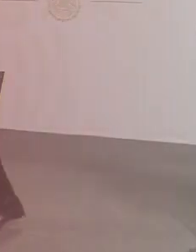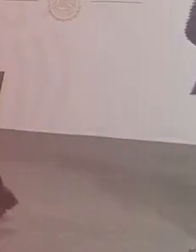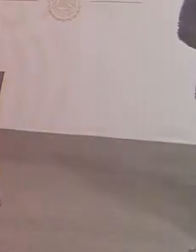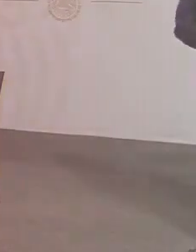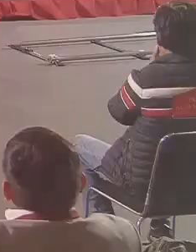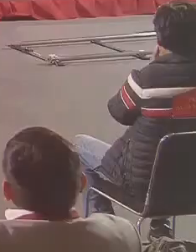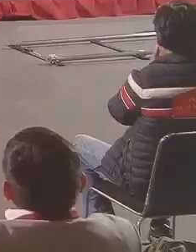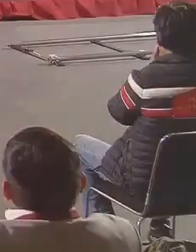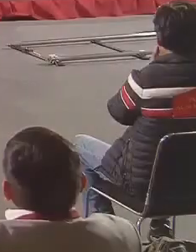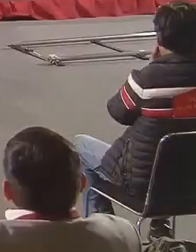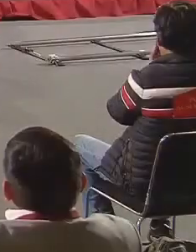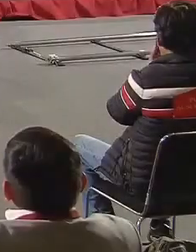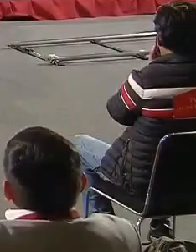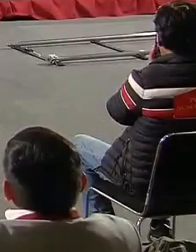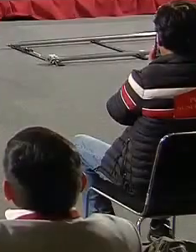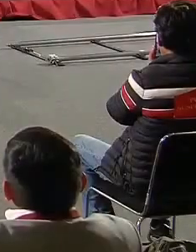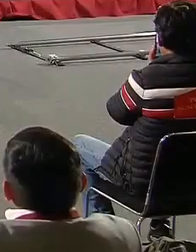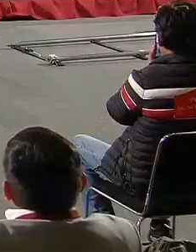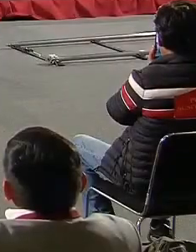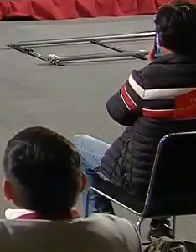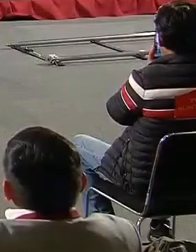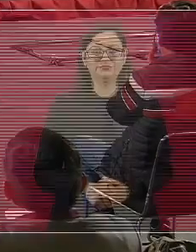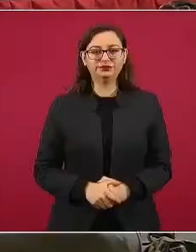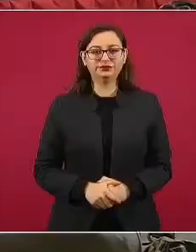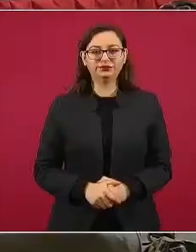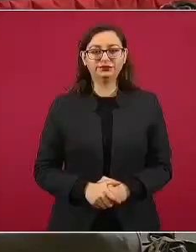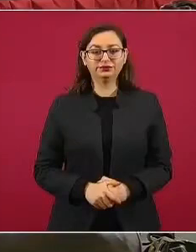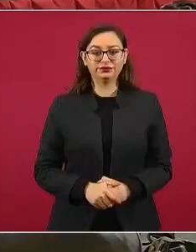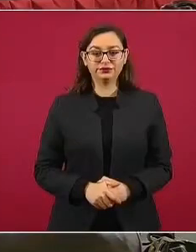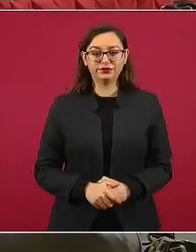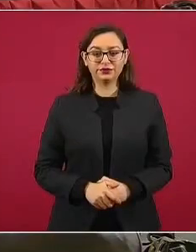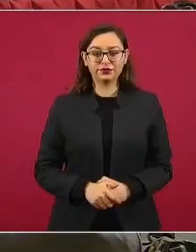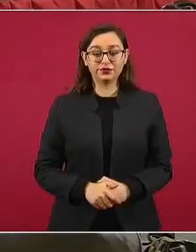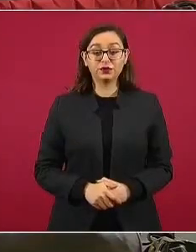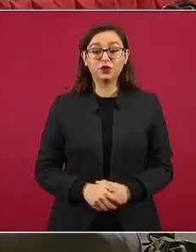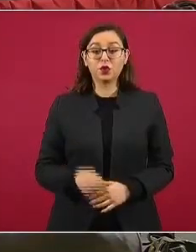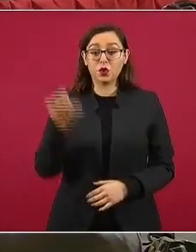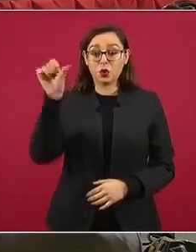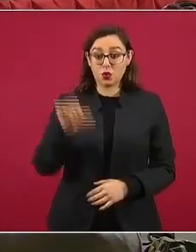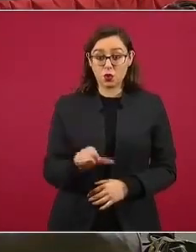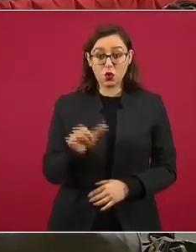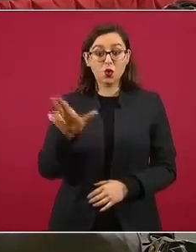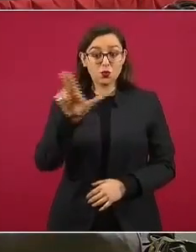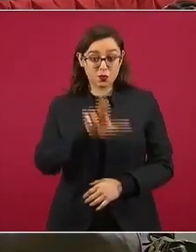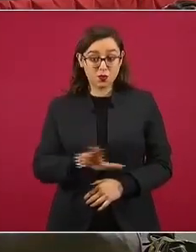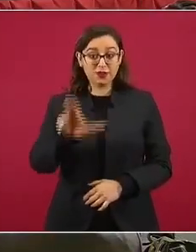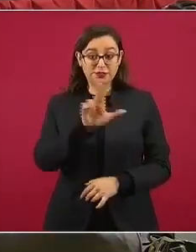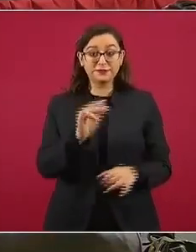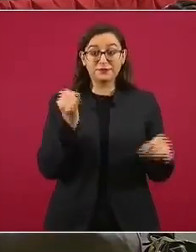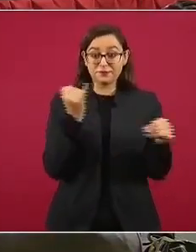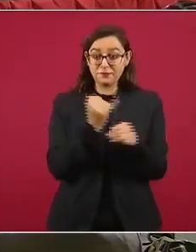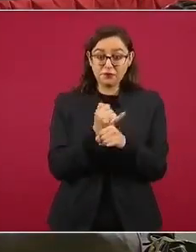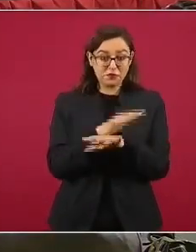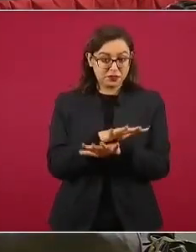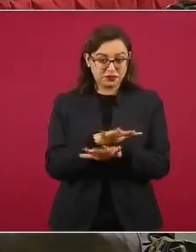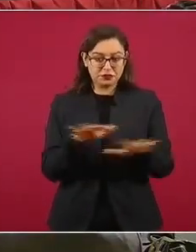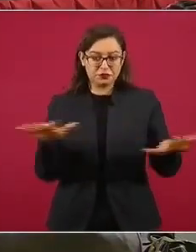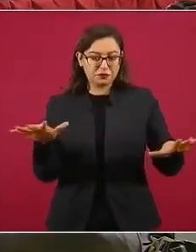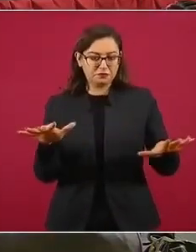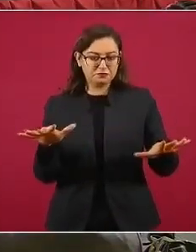Pues vamos a informar hoy martes, como lo hacemos cada semana,